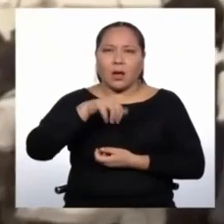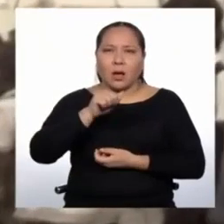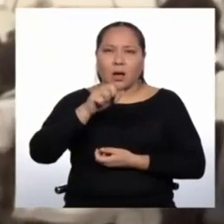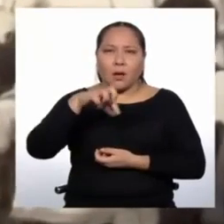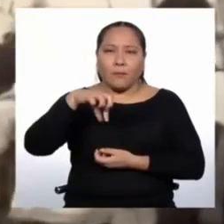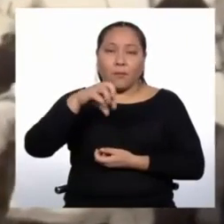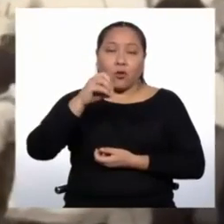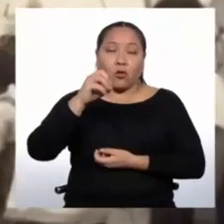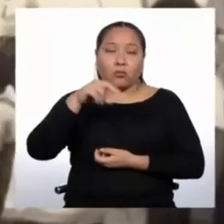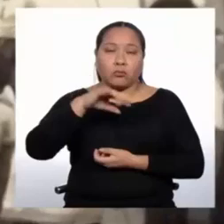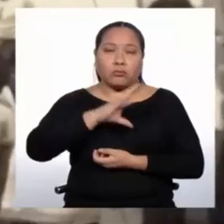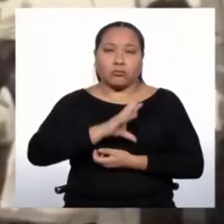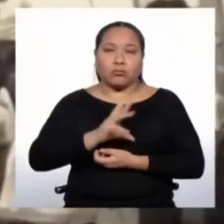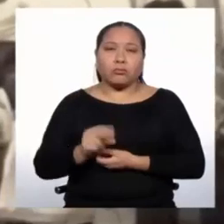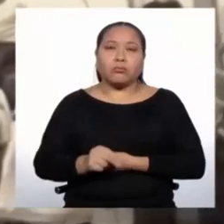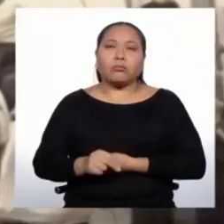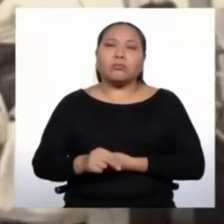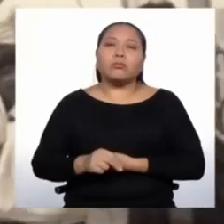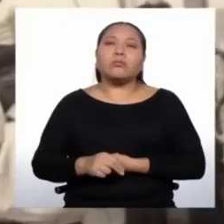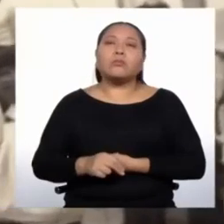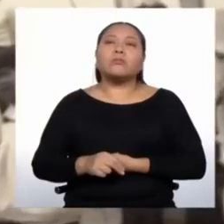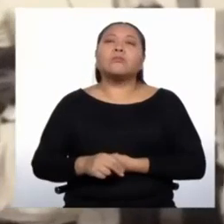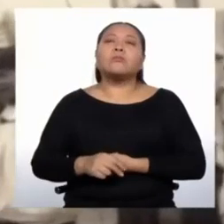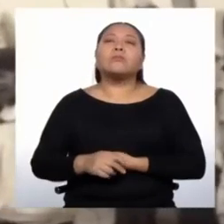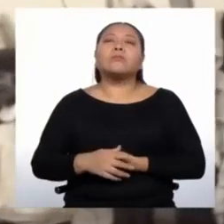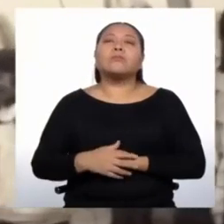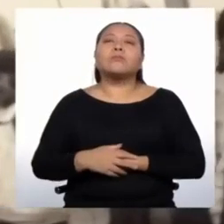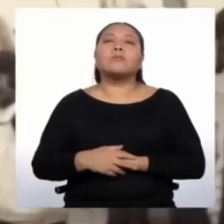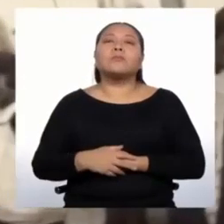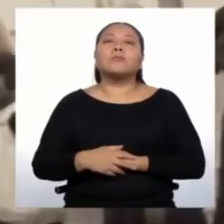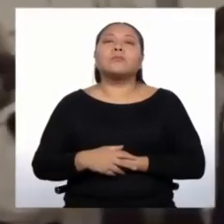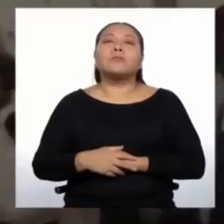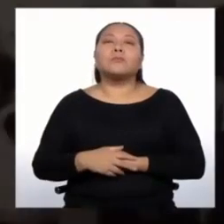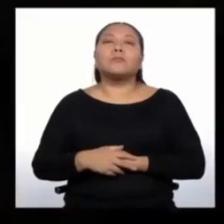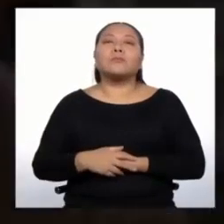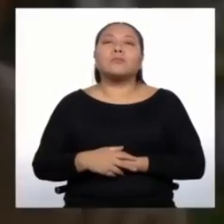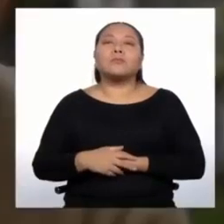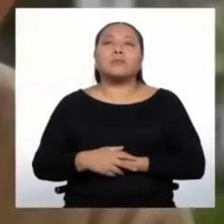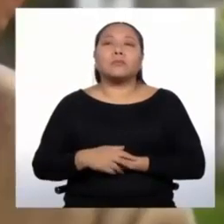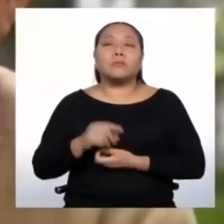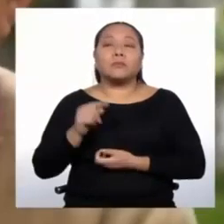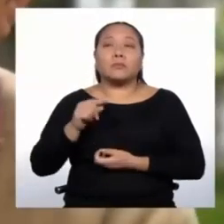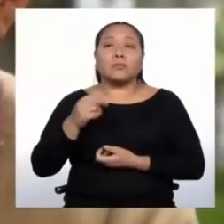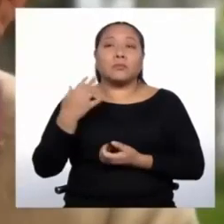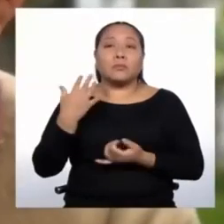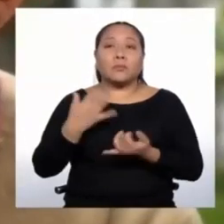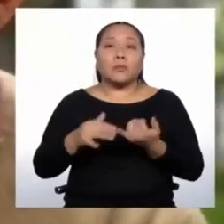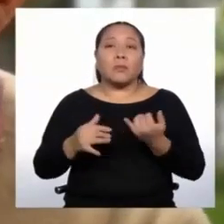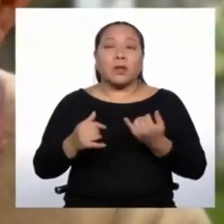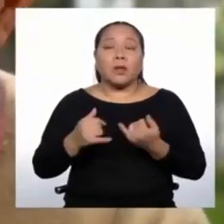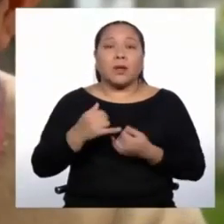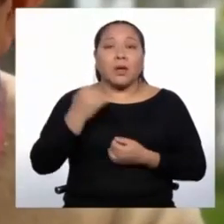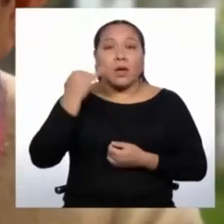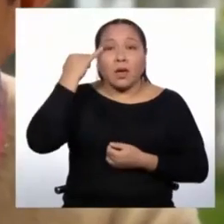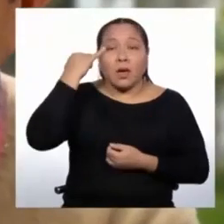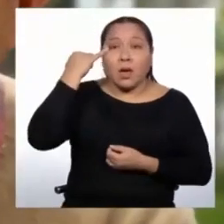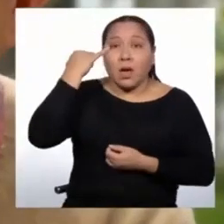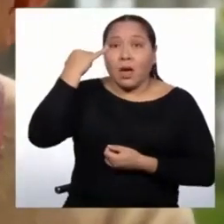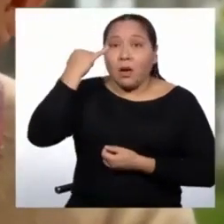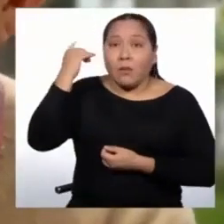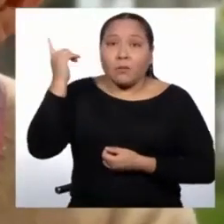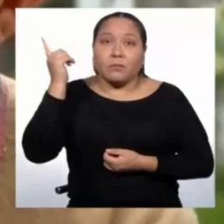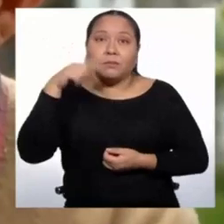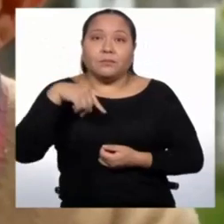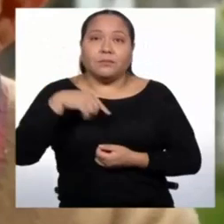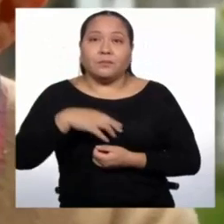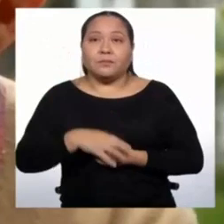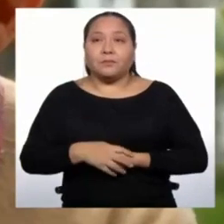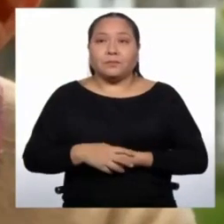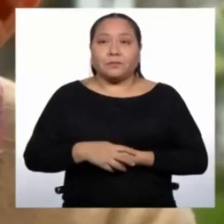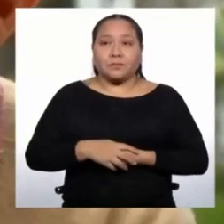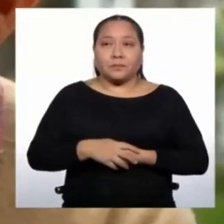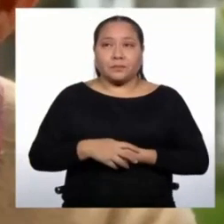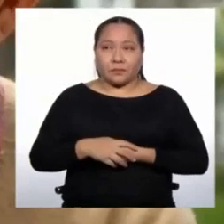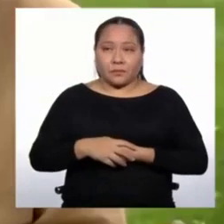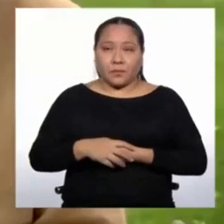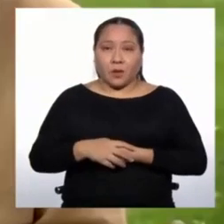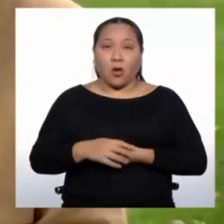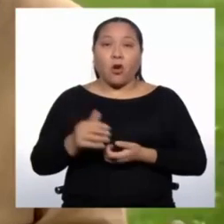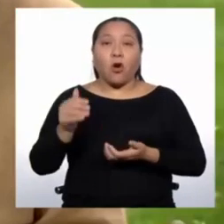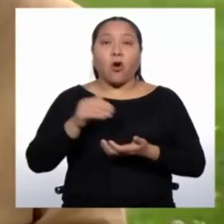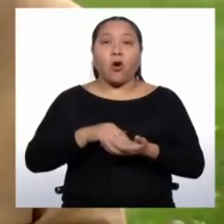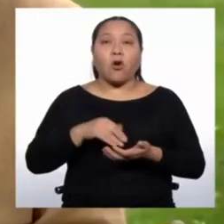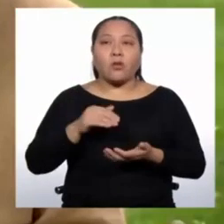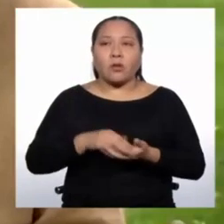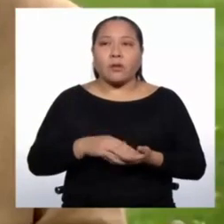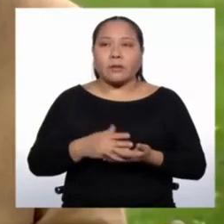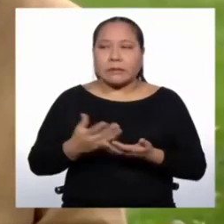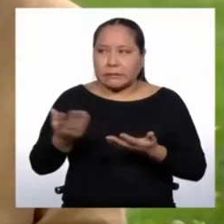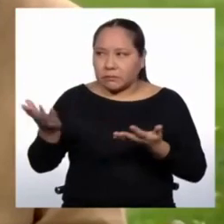Después de la guerra, de la tragedia, podríamos decir, del salitre, el Perú otra vez intenta atraer inmigrantes